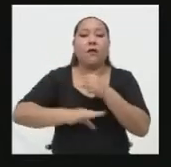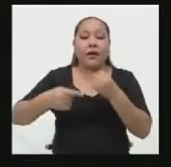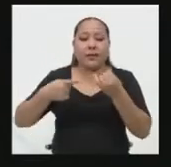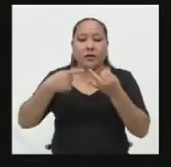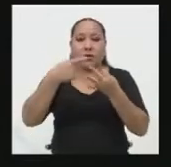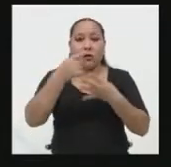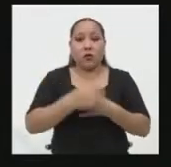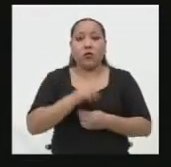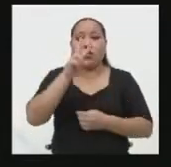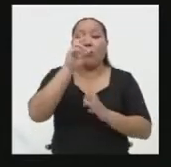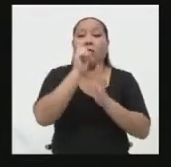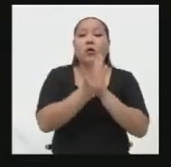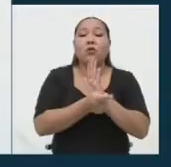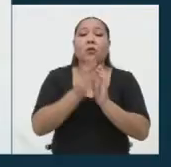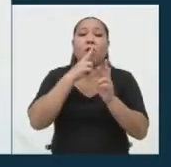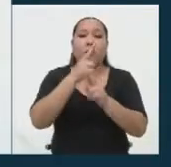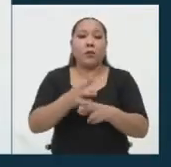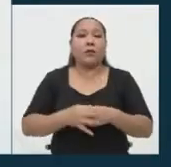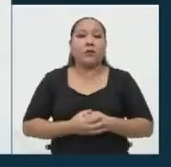dos minutos para responder.